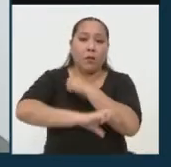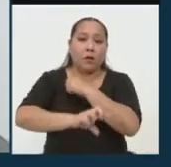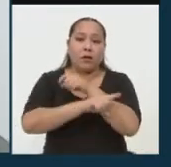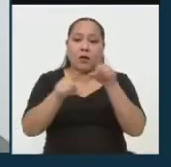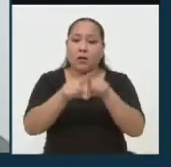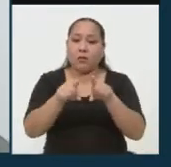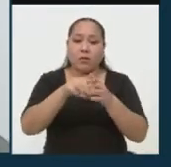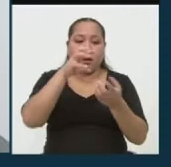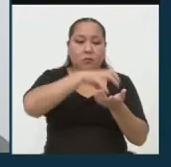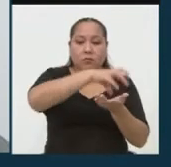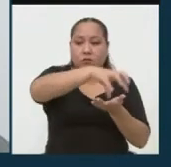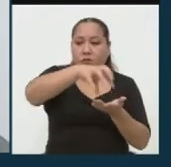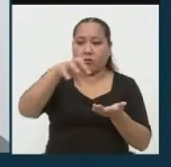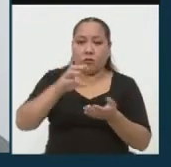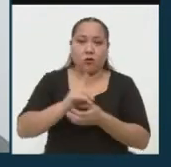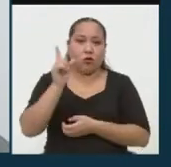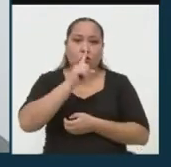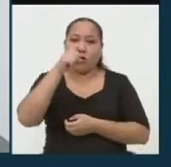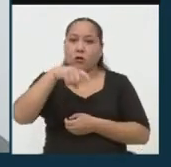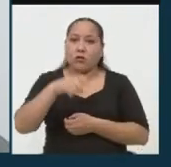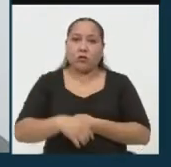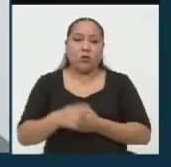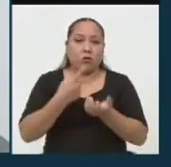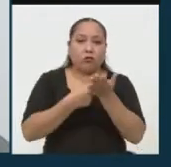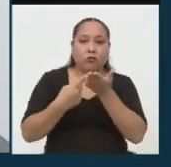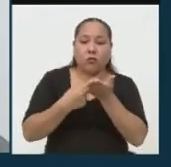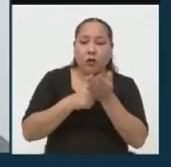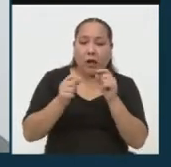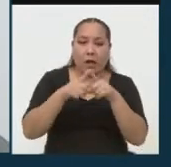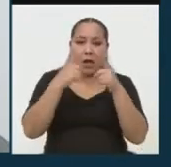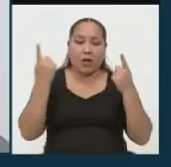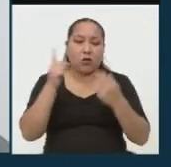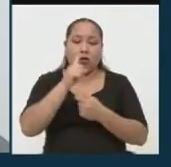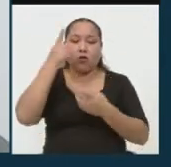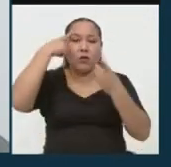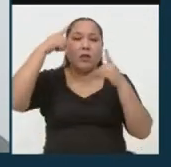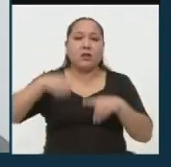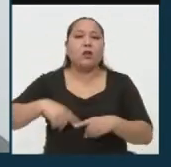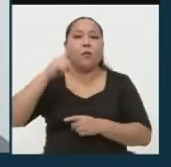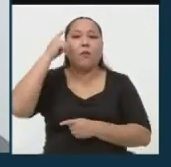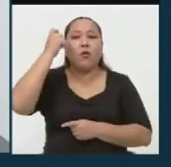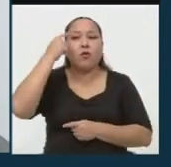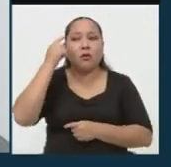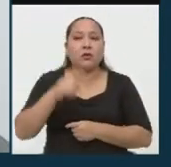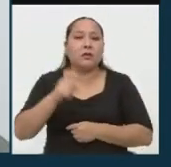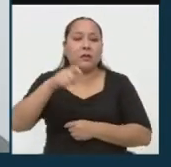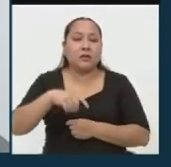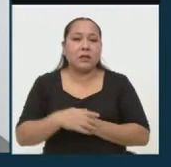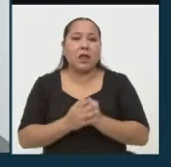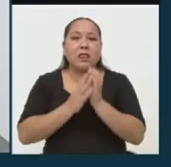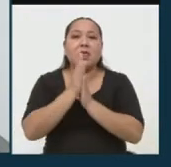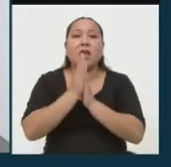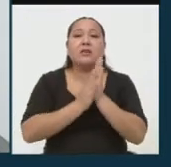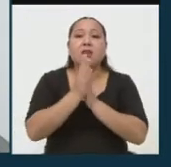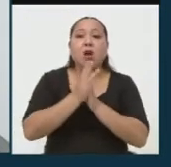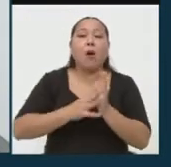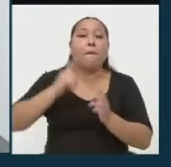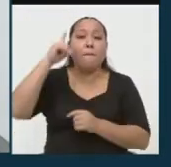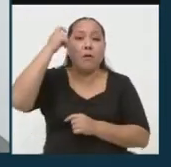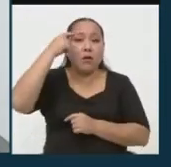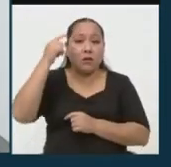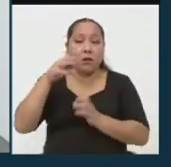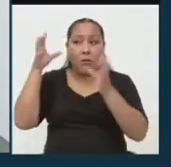hagan así. Para eso no necesita un gran debate, simplemente es una decisión política, tiene que haber voluntad política para que el Ejecutivo,